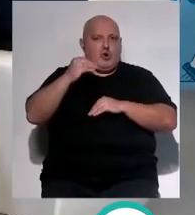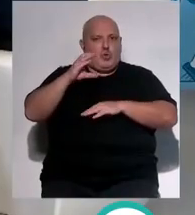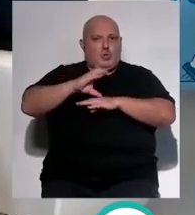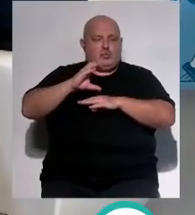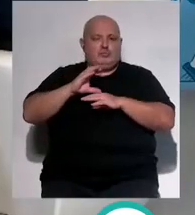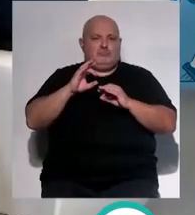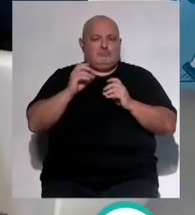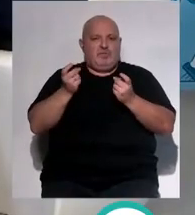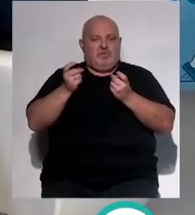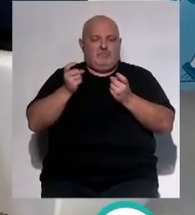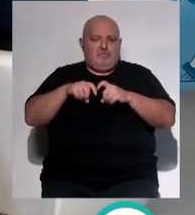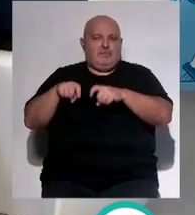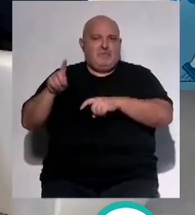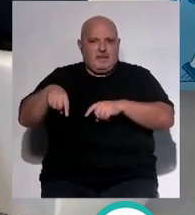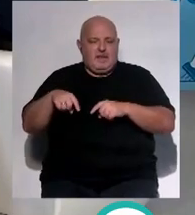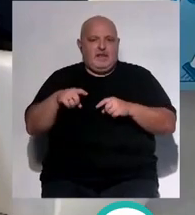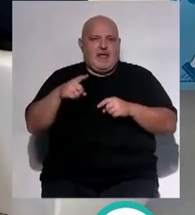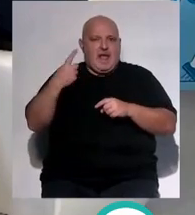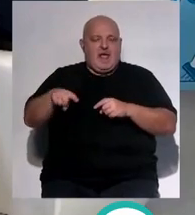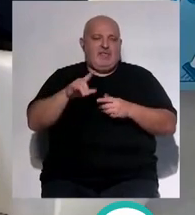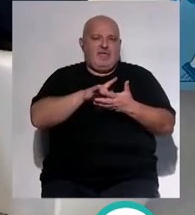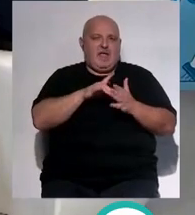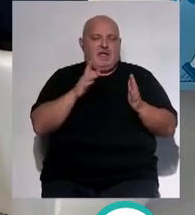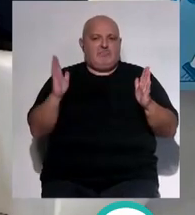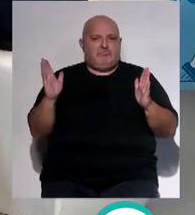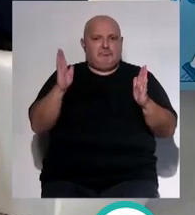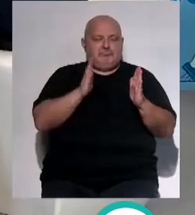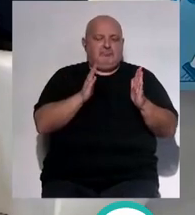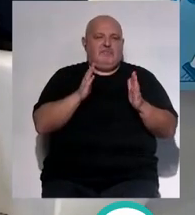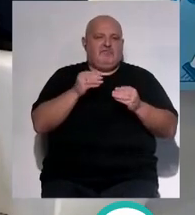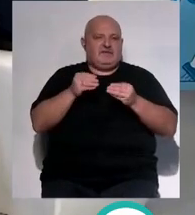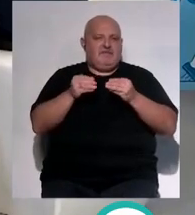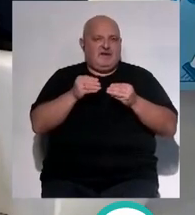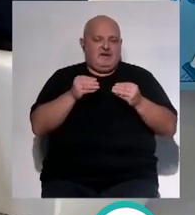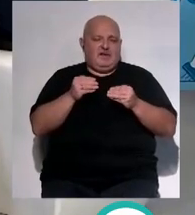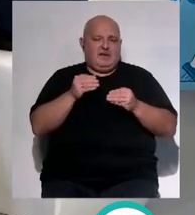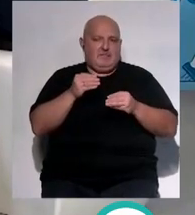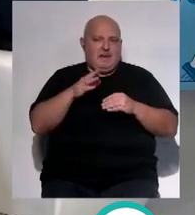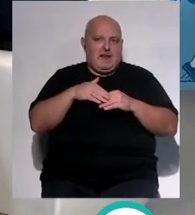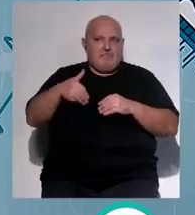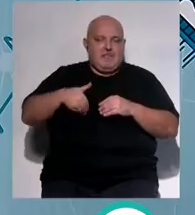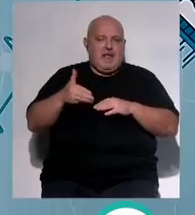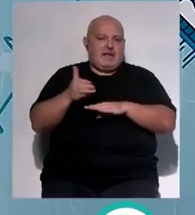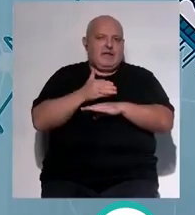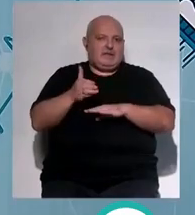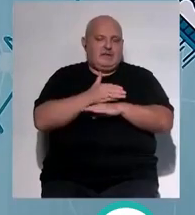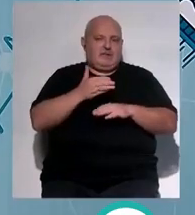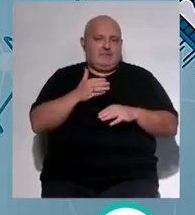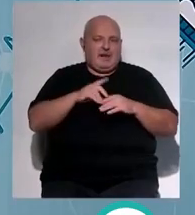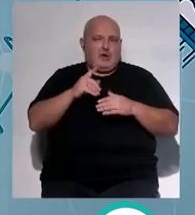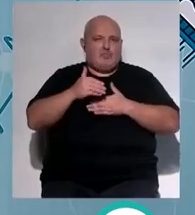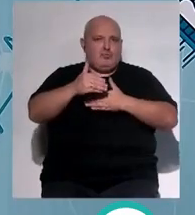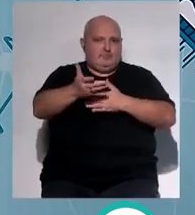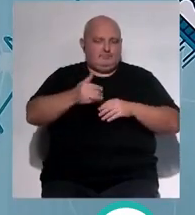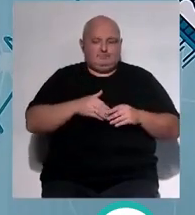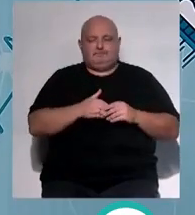valga la redundancia allí cuando el cirujano me lo demanda que no siempre es una decisión caprichosa del cirujano el día en el que opera